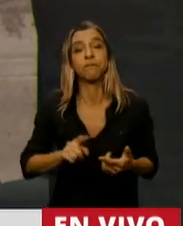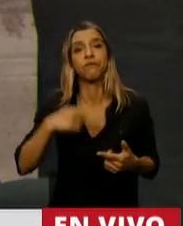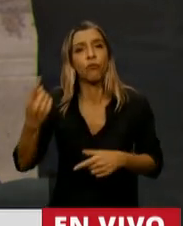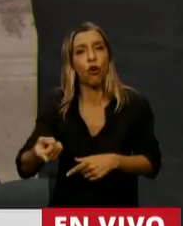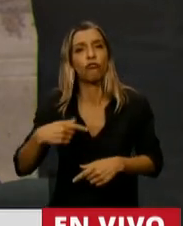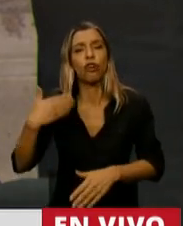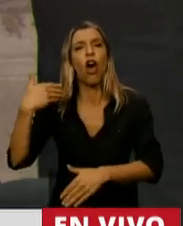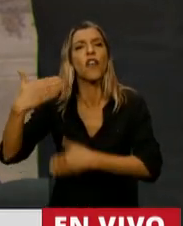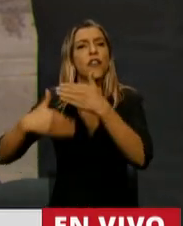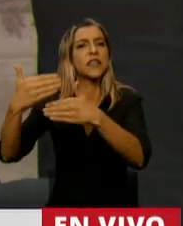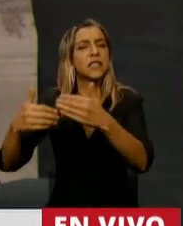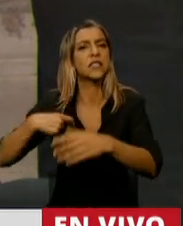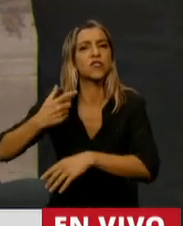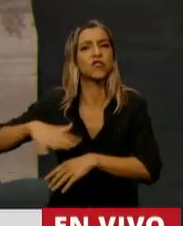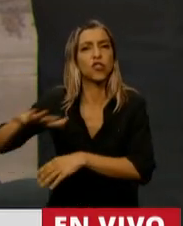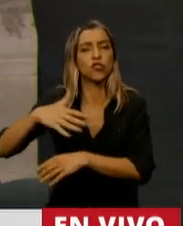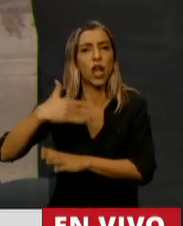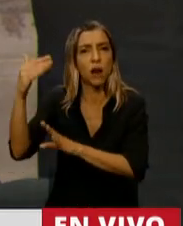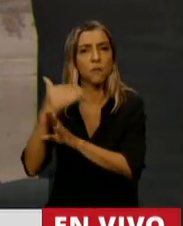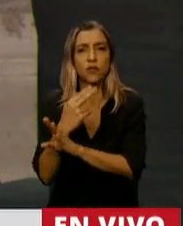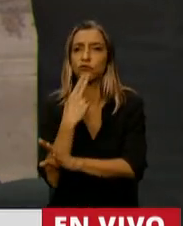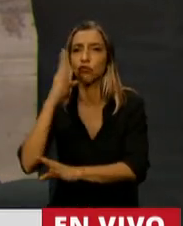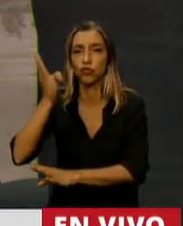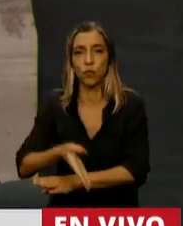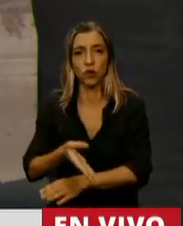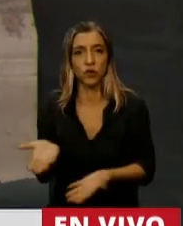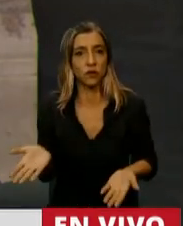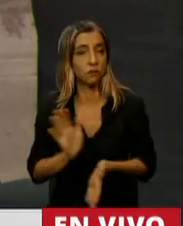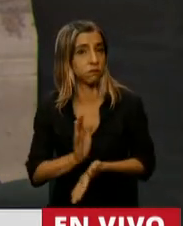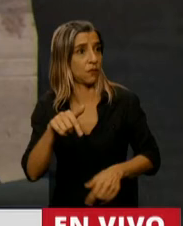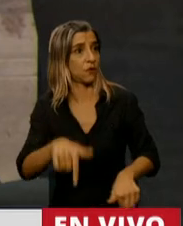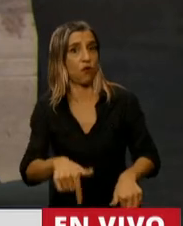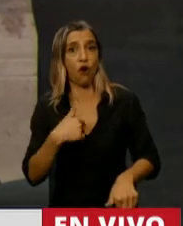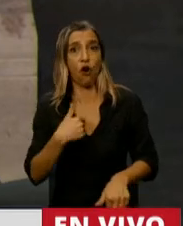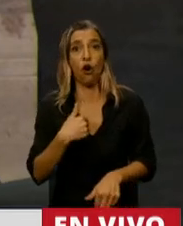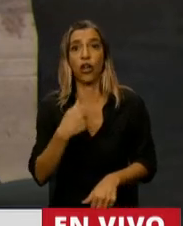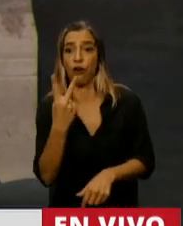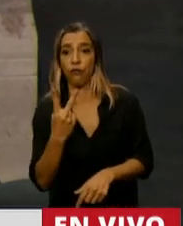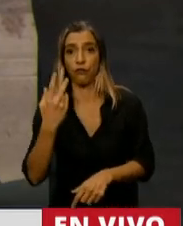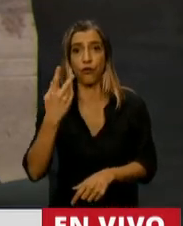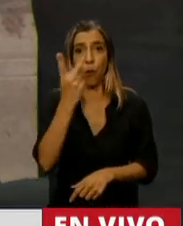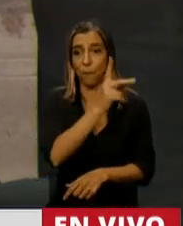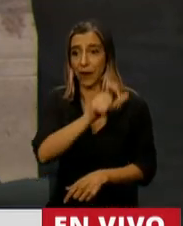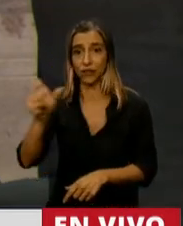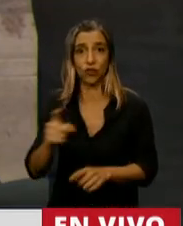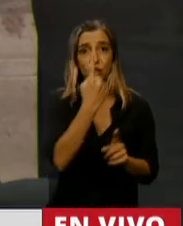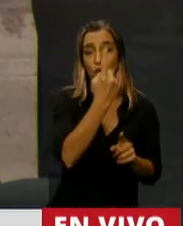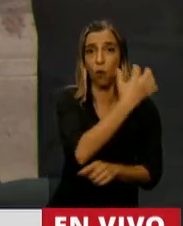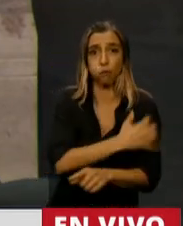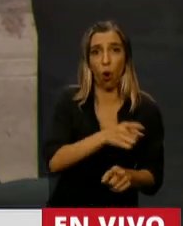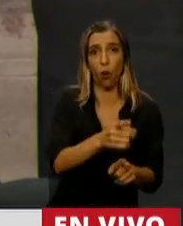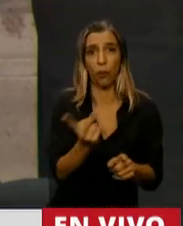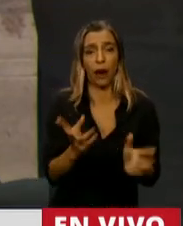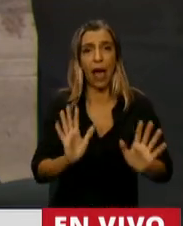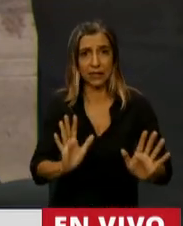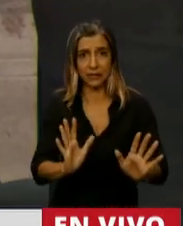social disminuirá el 11%. Es decir, hoy, que uno de cada dos argentinos es pobre y con 9 millones que